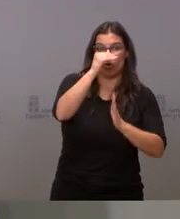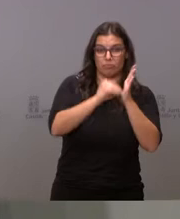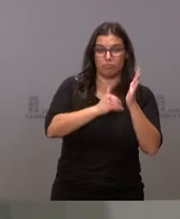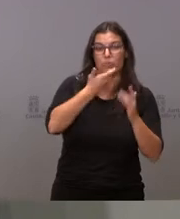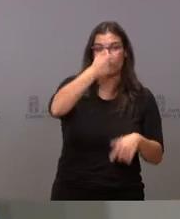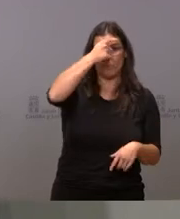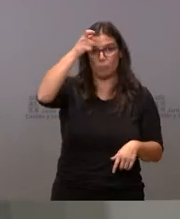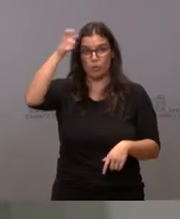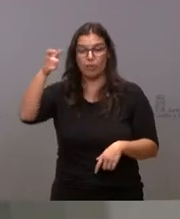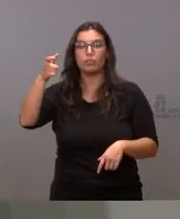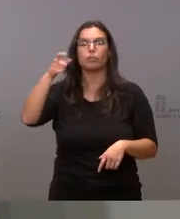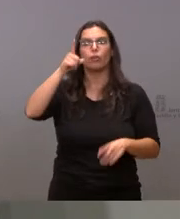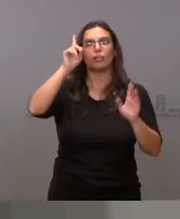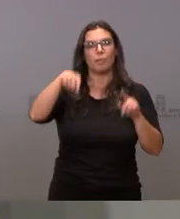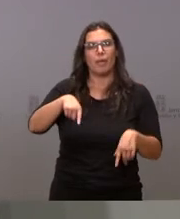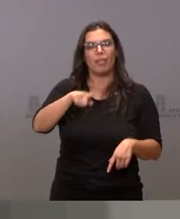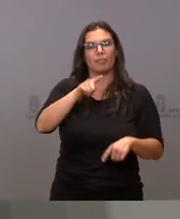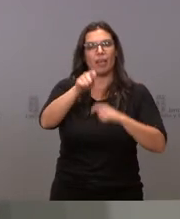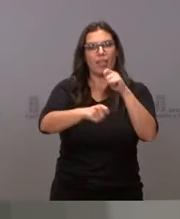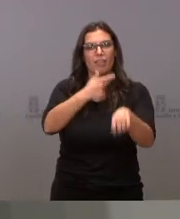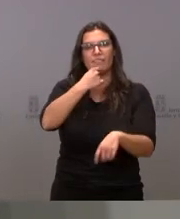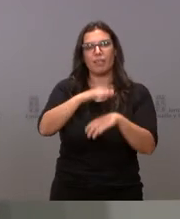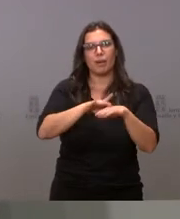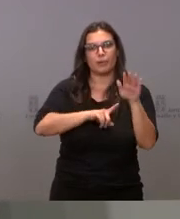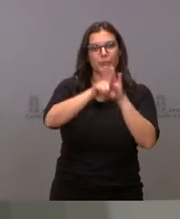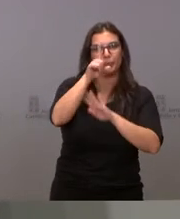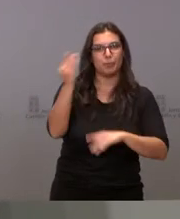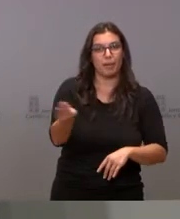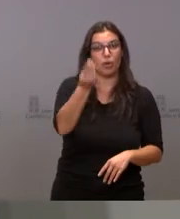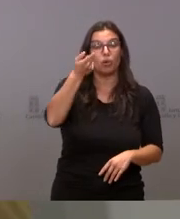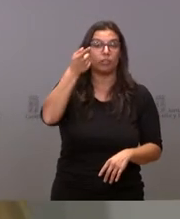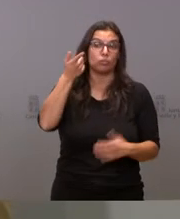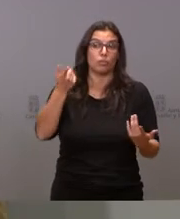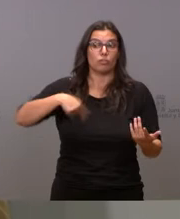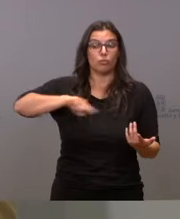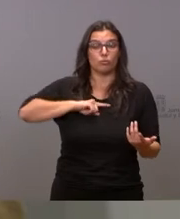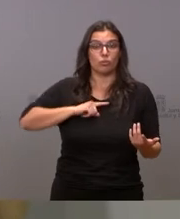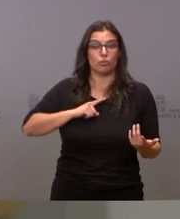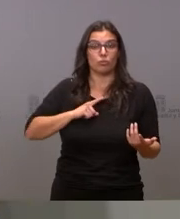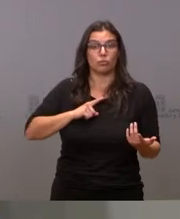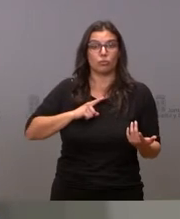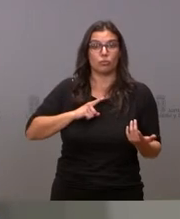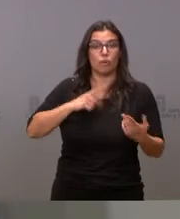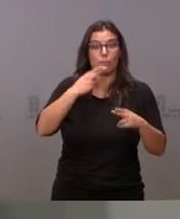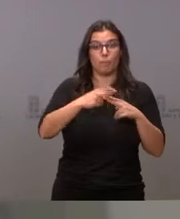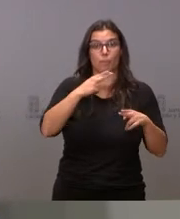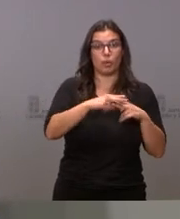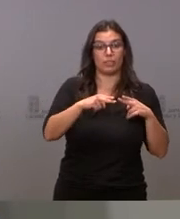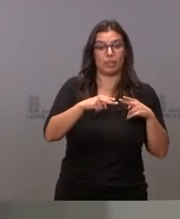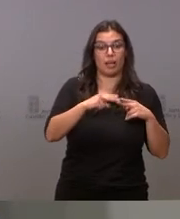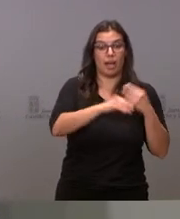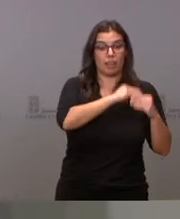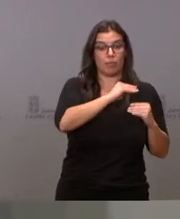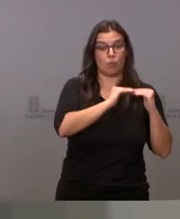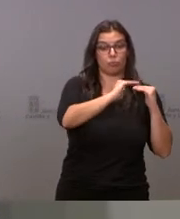simplificación administrativa, nos permite también tener mejores cifras de crecimiento y, por tanto, nosotros no vamos a ir a hacer la política contraria